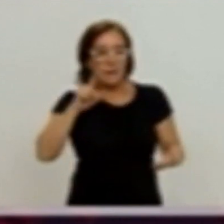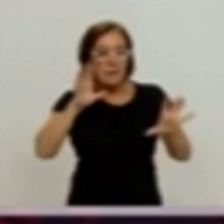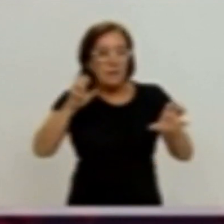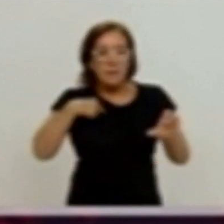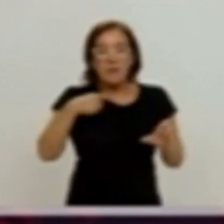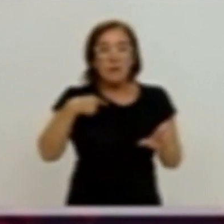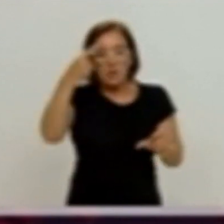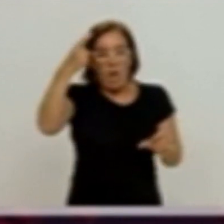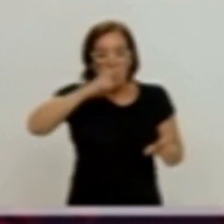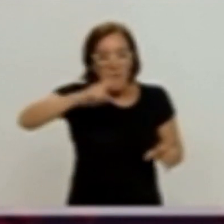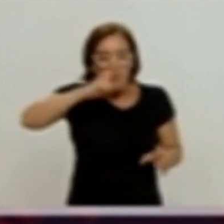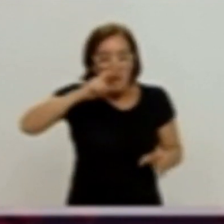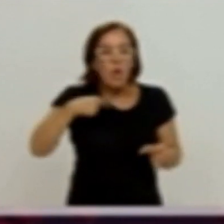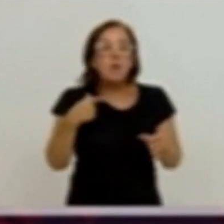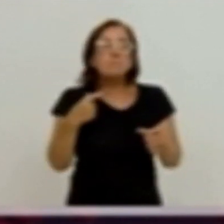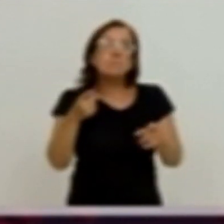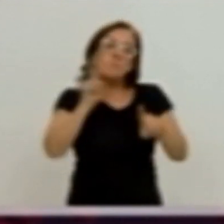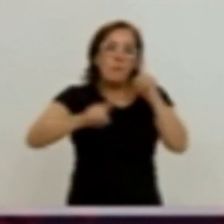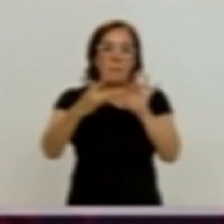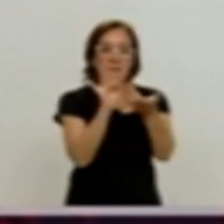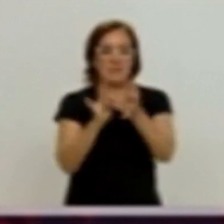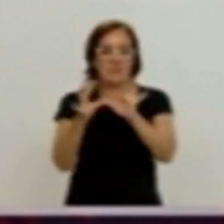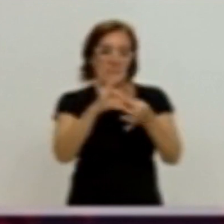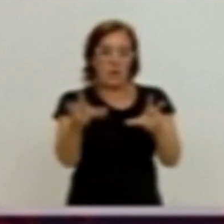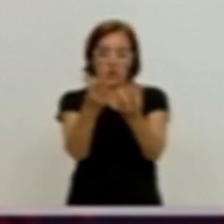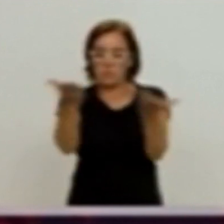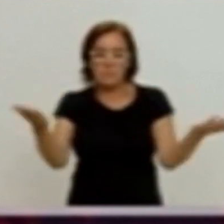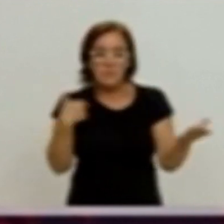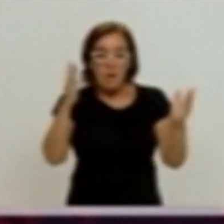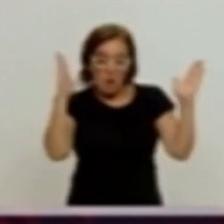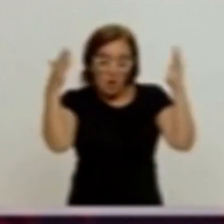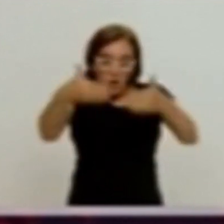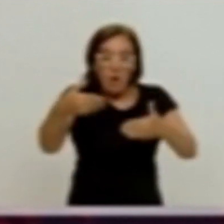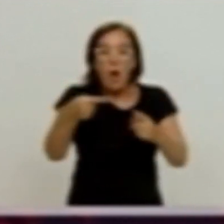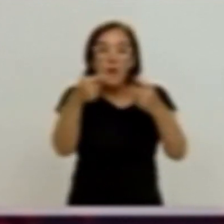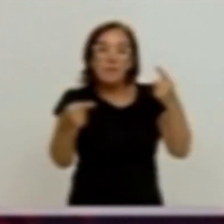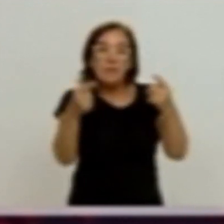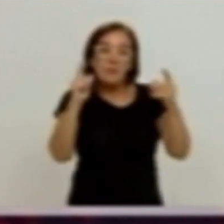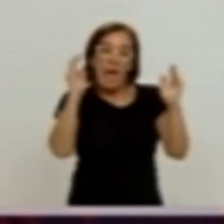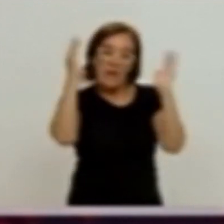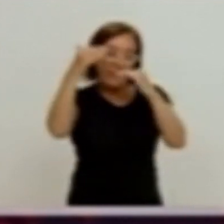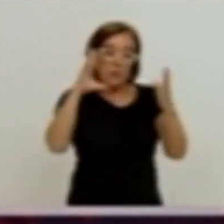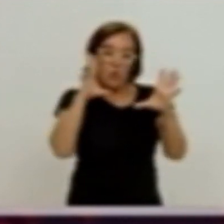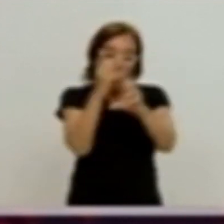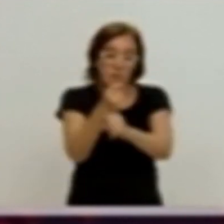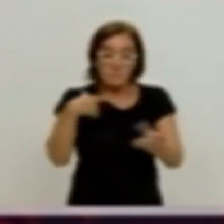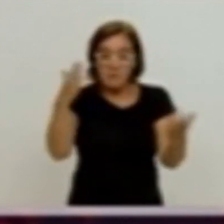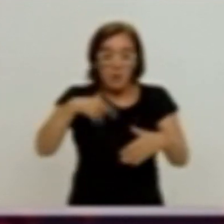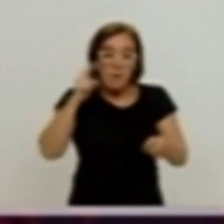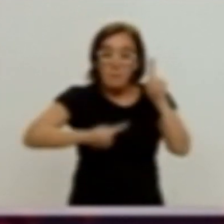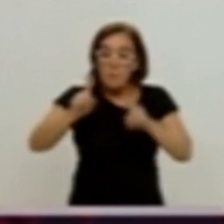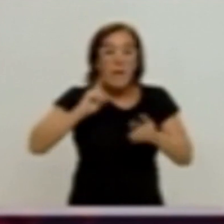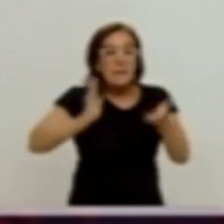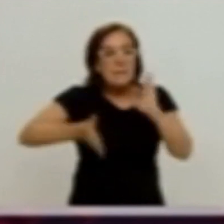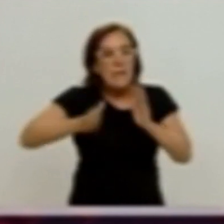déficits en memoria y problemas de socialización. Falta de concentración y déficit de atención son algunos de los problemas. Hasta ahora, las terapias con